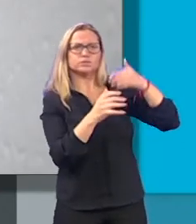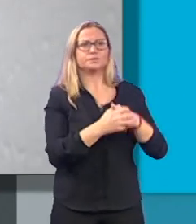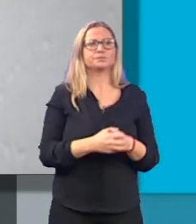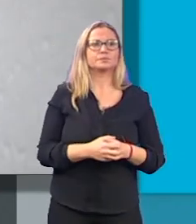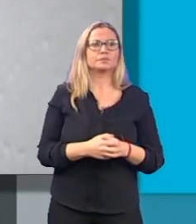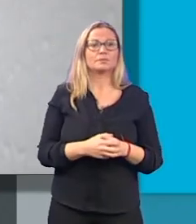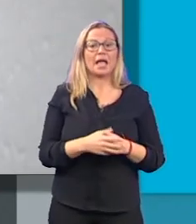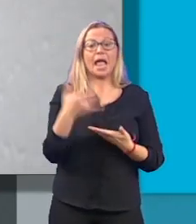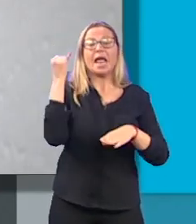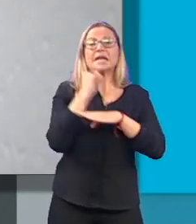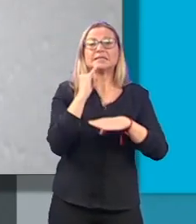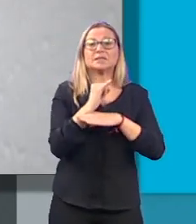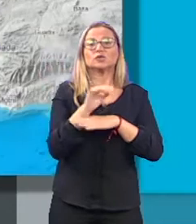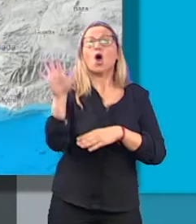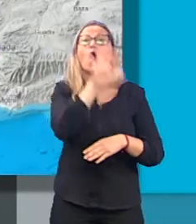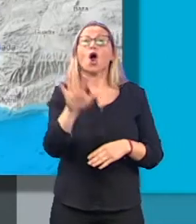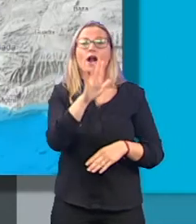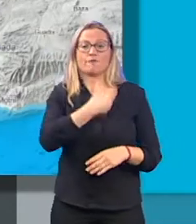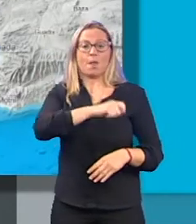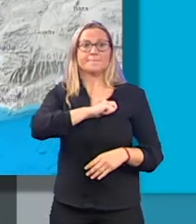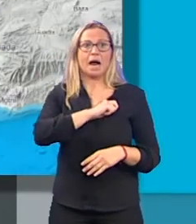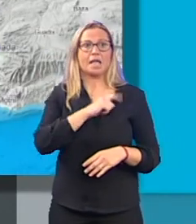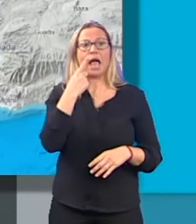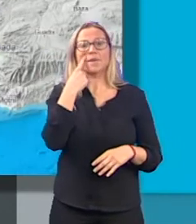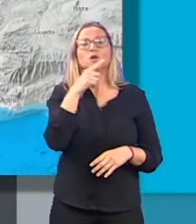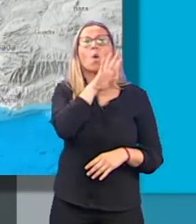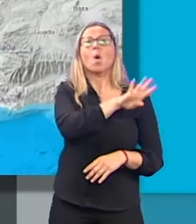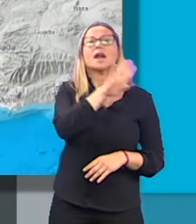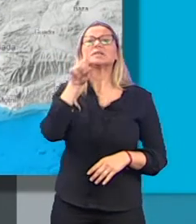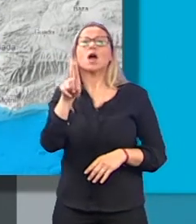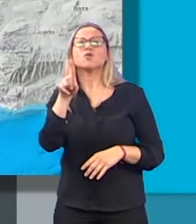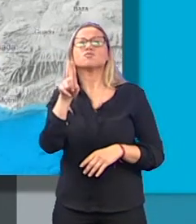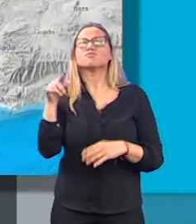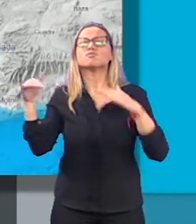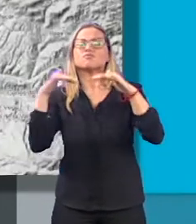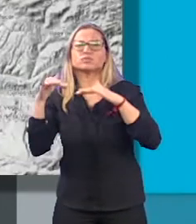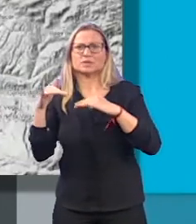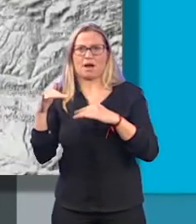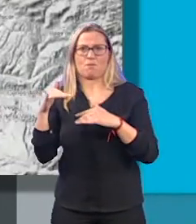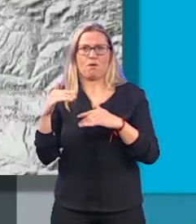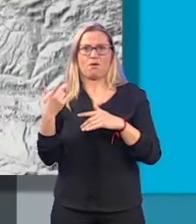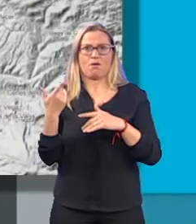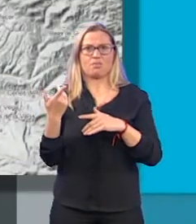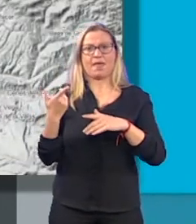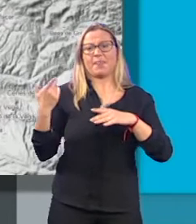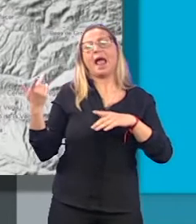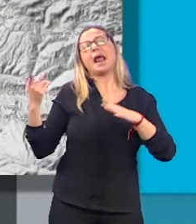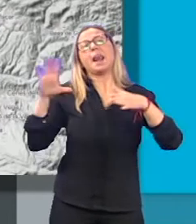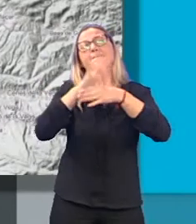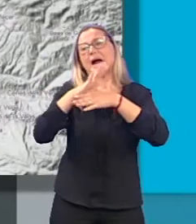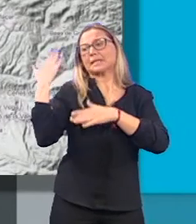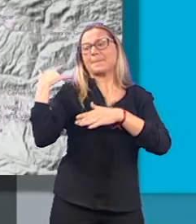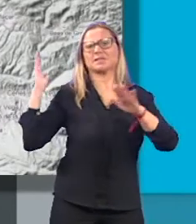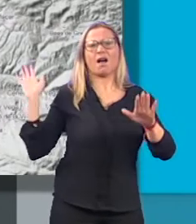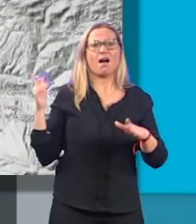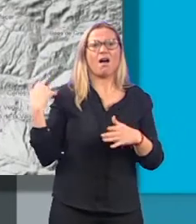El Instituto Geográfico Nacional ha registrado más de 40 seísmos en el entorno de Santa Fe y Atarfe desde las 10 y 36 del martes. La mayoría